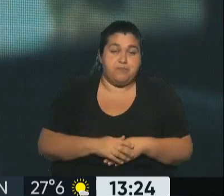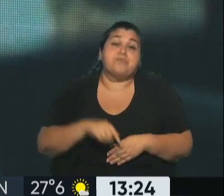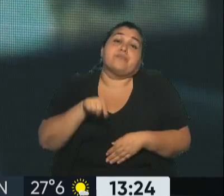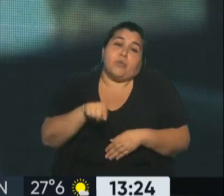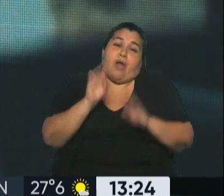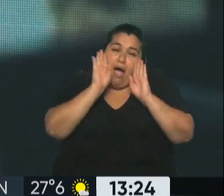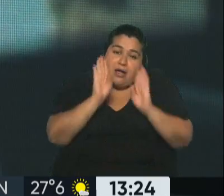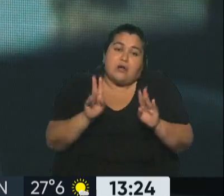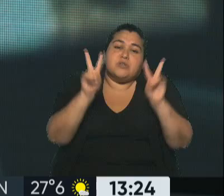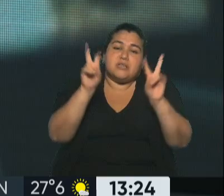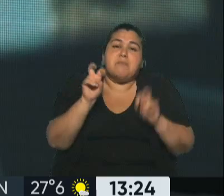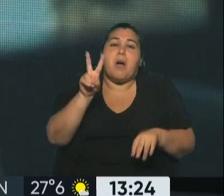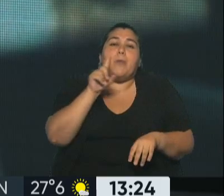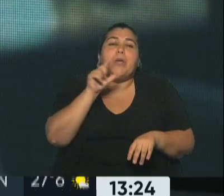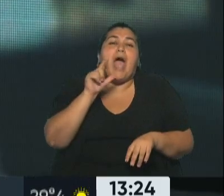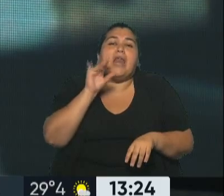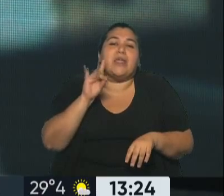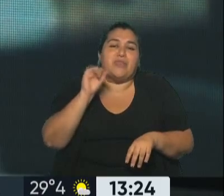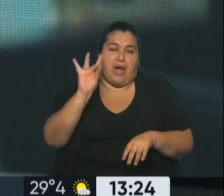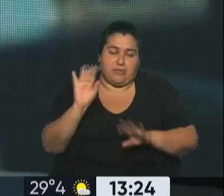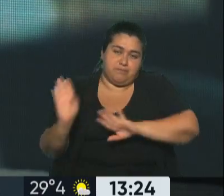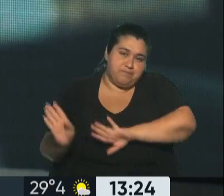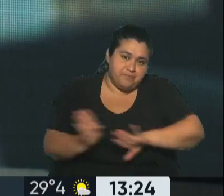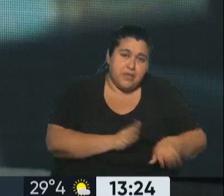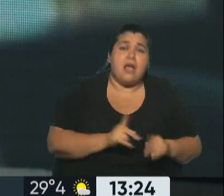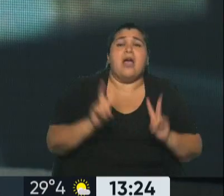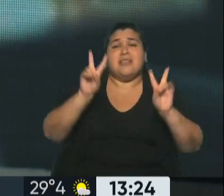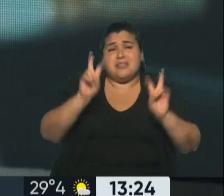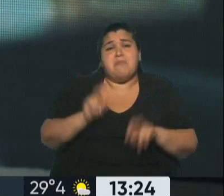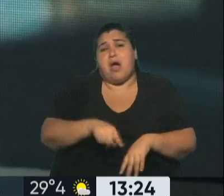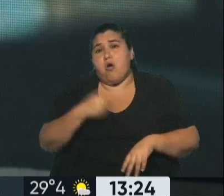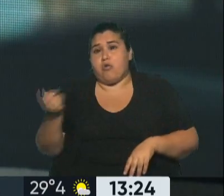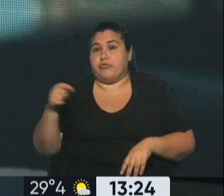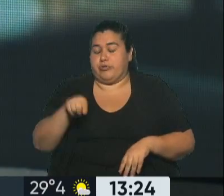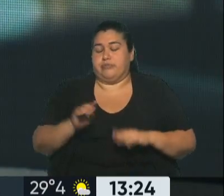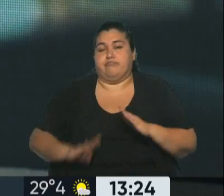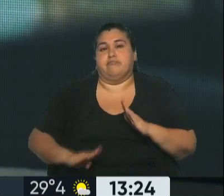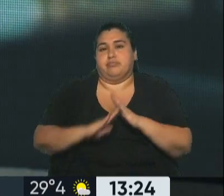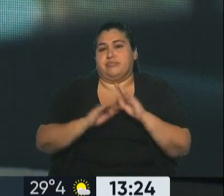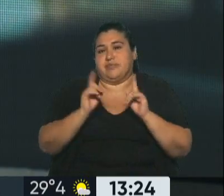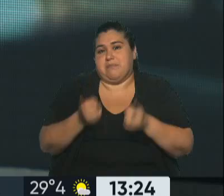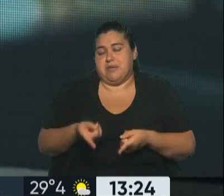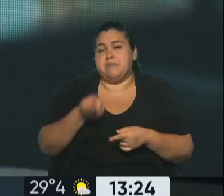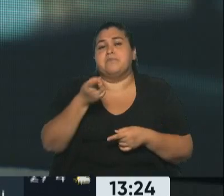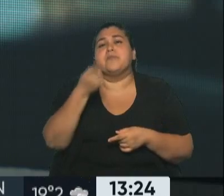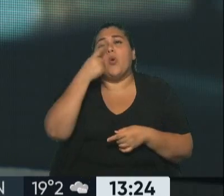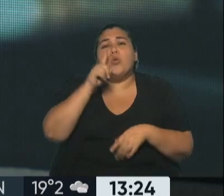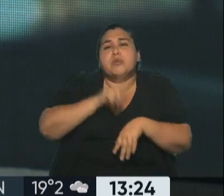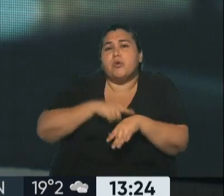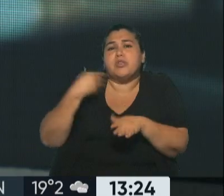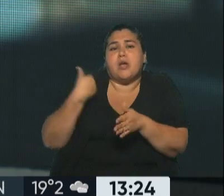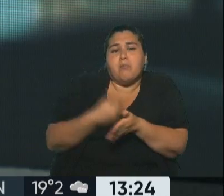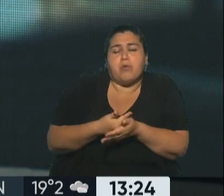vialidad. Vamos a hablar de otro tema, doctor, que también es noticia en el día, lo viene haciendo ya hace varios días, pero en las últimas horas